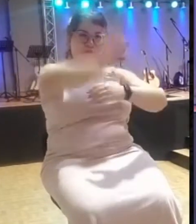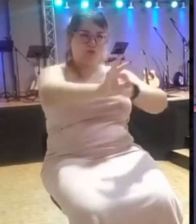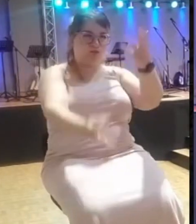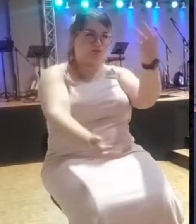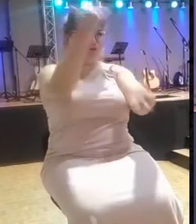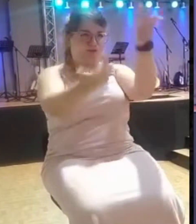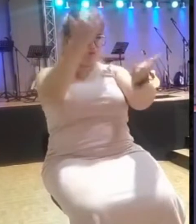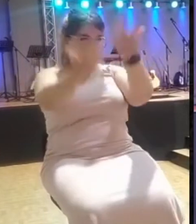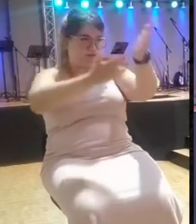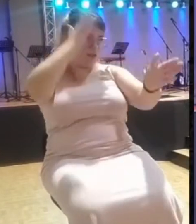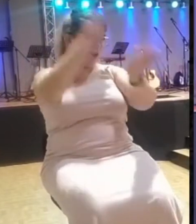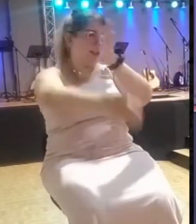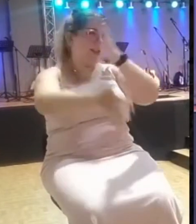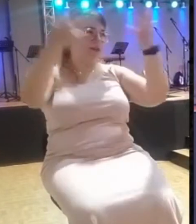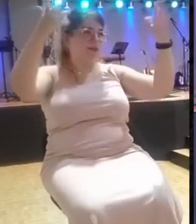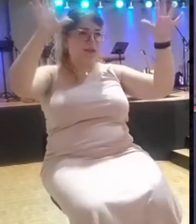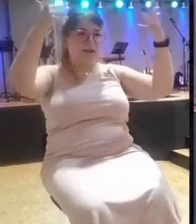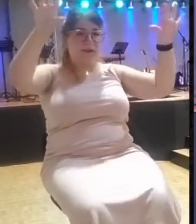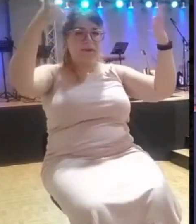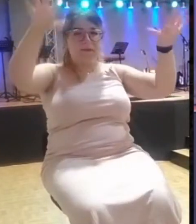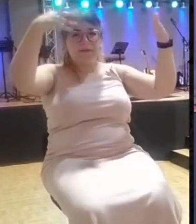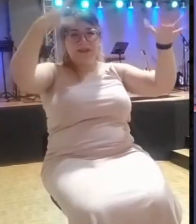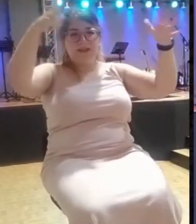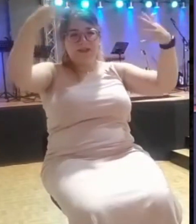¡Aleluya! ¡Gloria a Jesús!